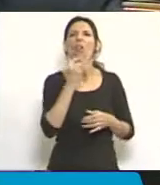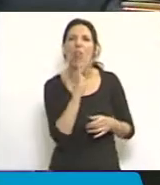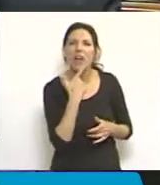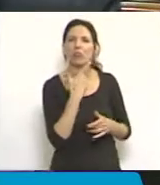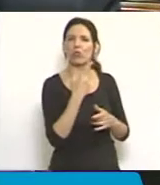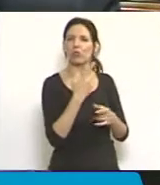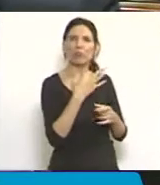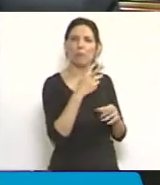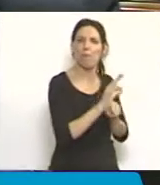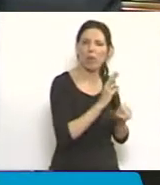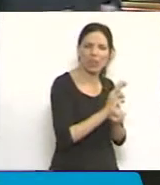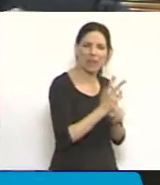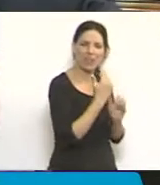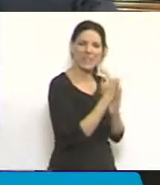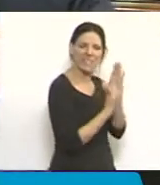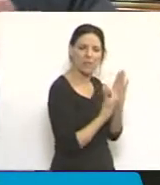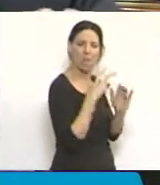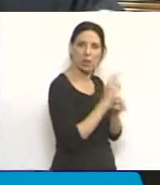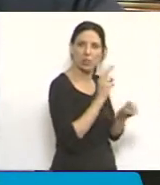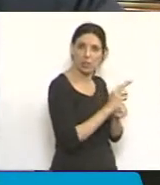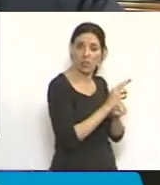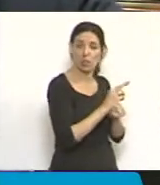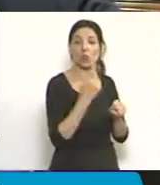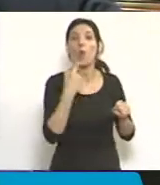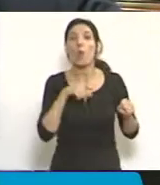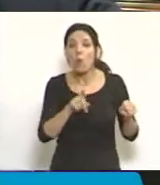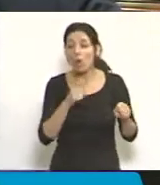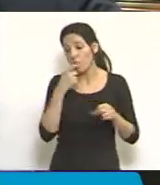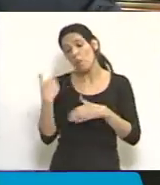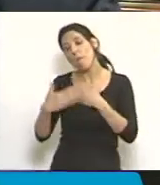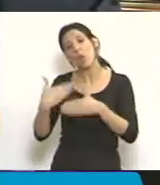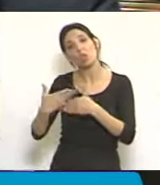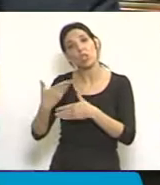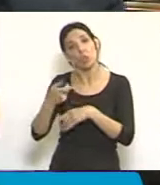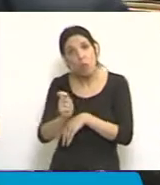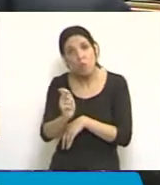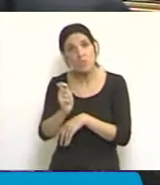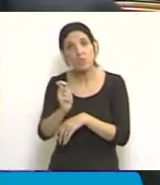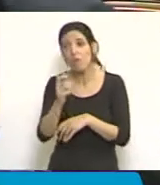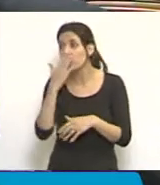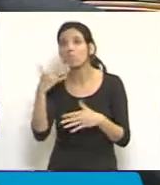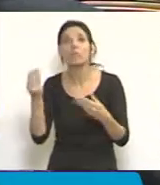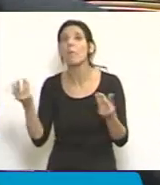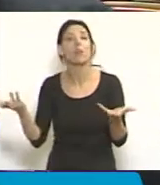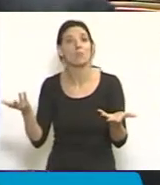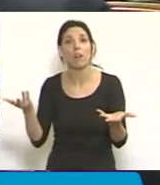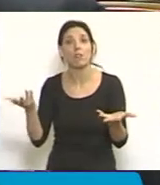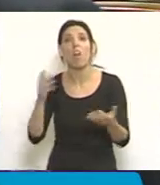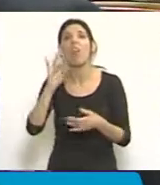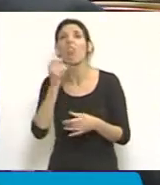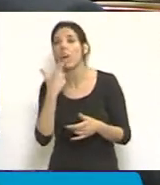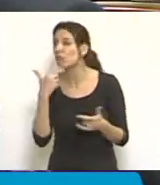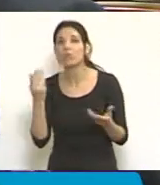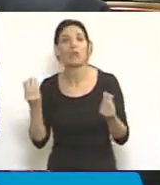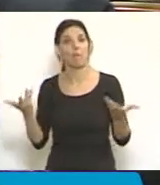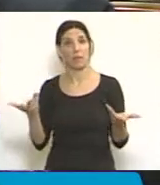protegidos en nuestro sistema, que luego que son utilizados en un proceso judicial, no hay destino. Nosotros creemos que esta era una buena